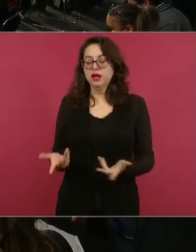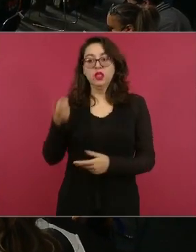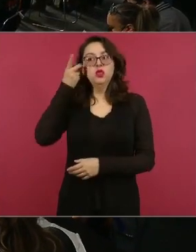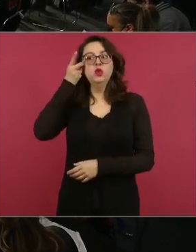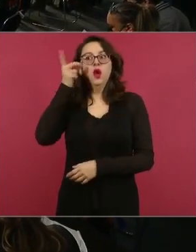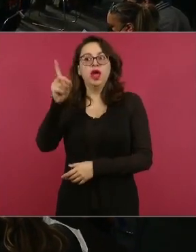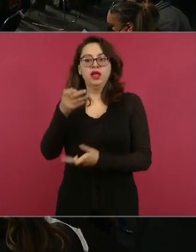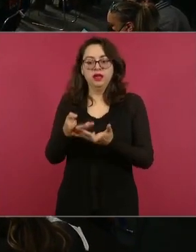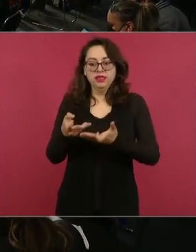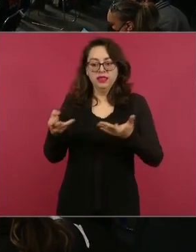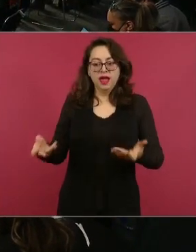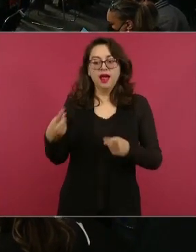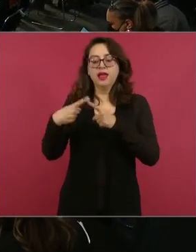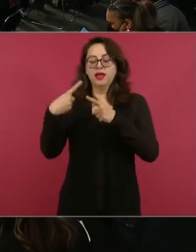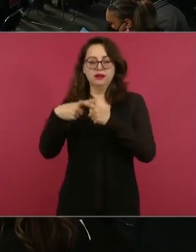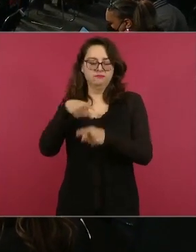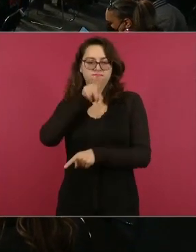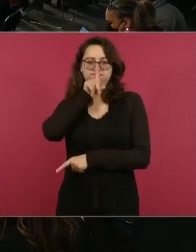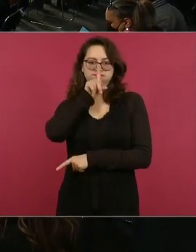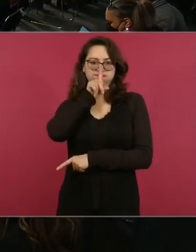existía la propiedad privada,